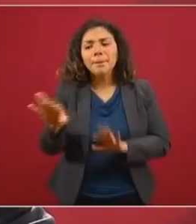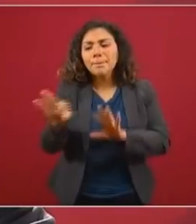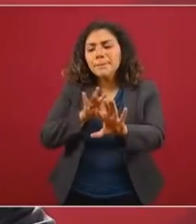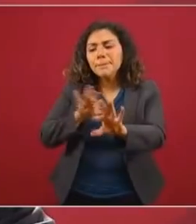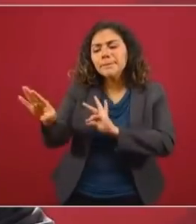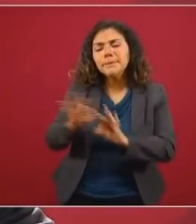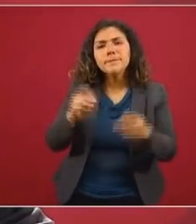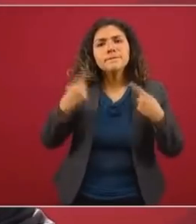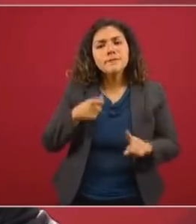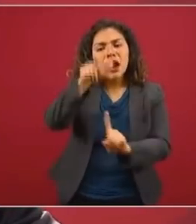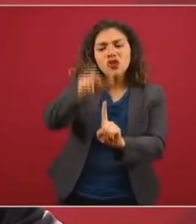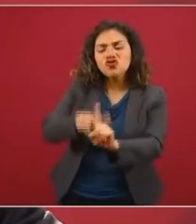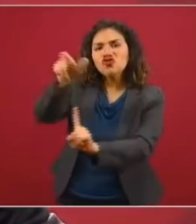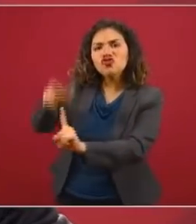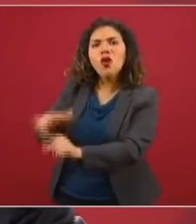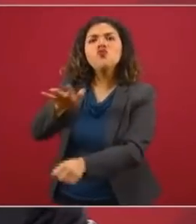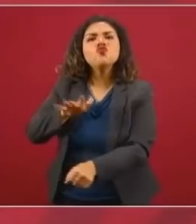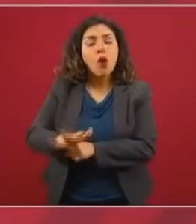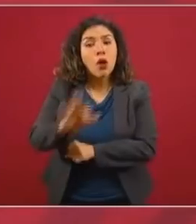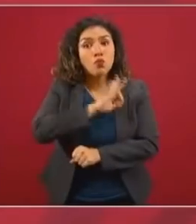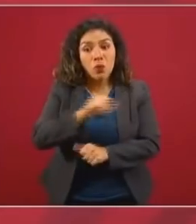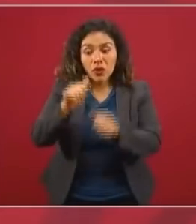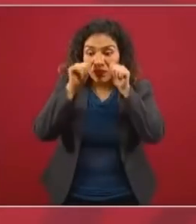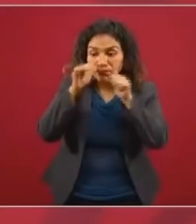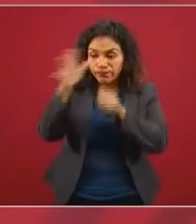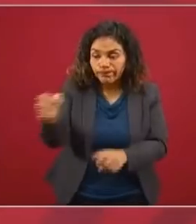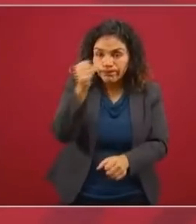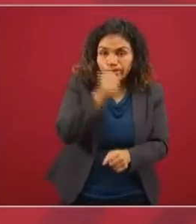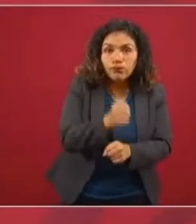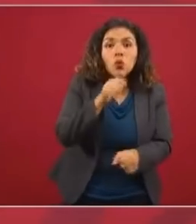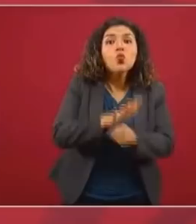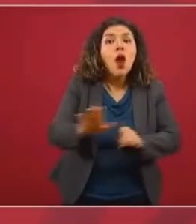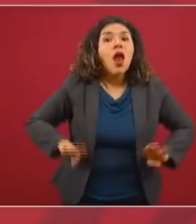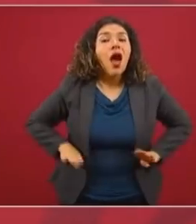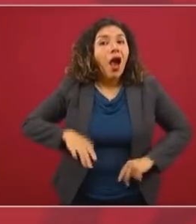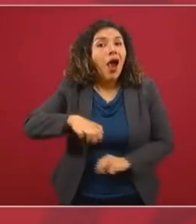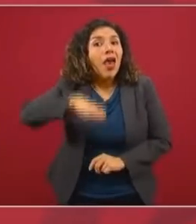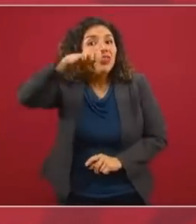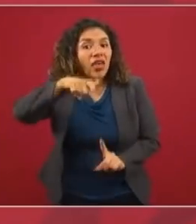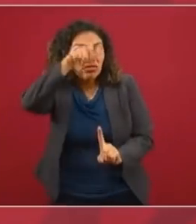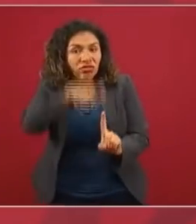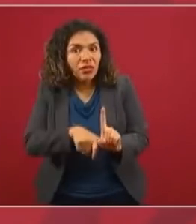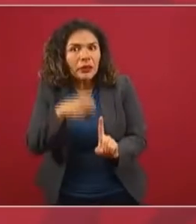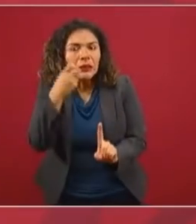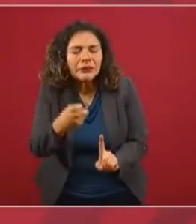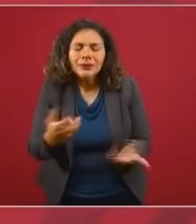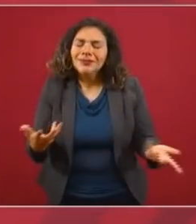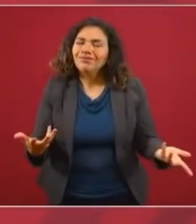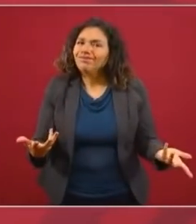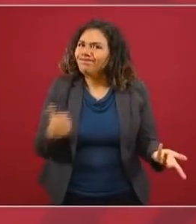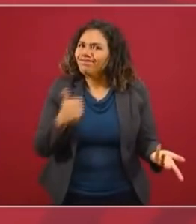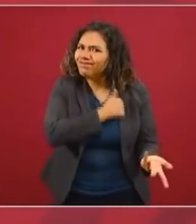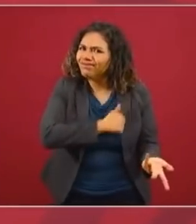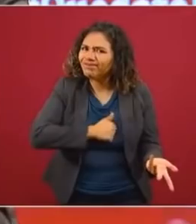paciente, que se podía atender de acuerdo a la edad, una situación muy lamentable.